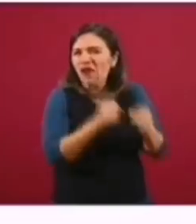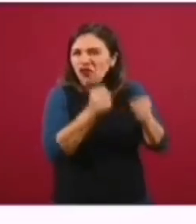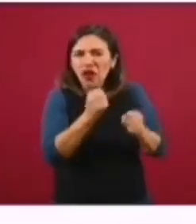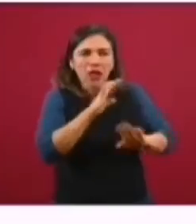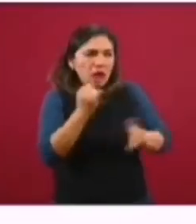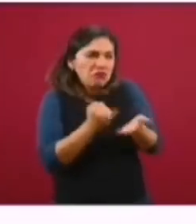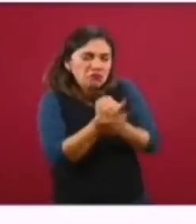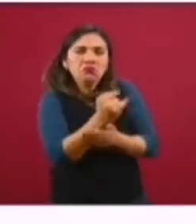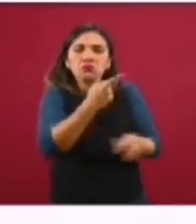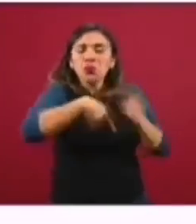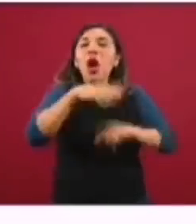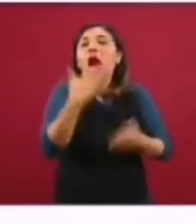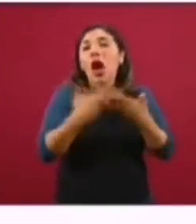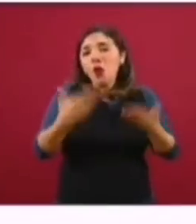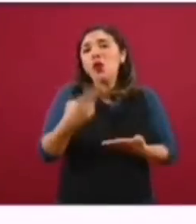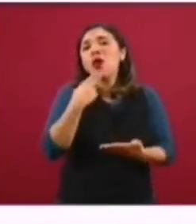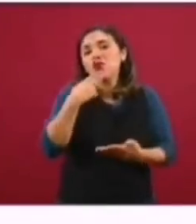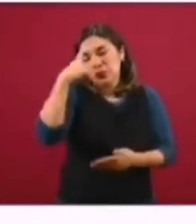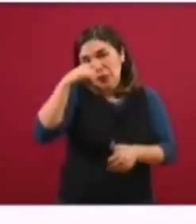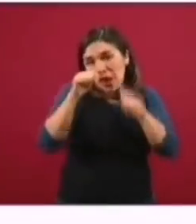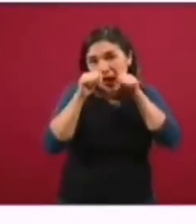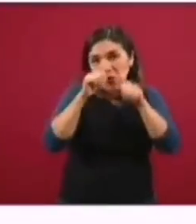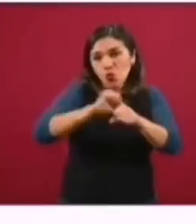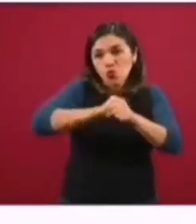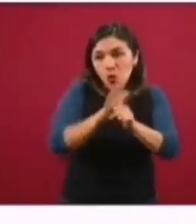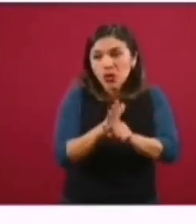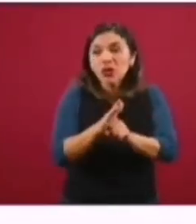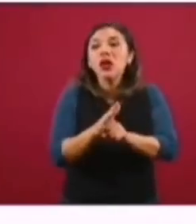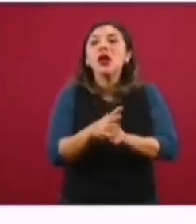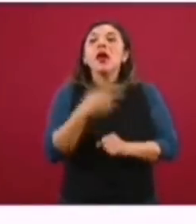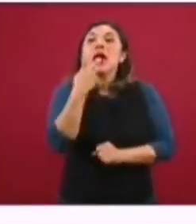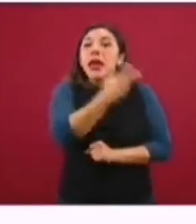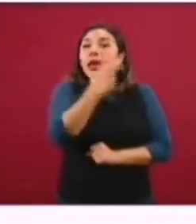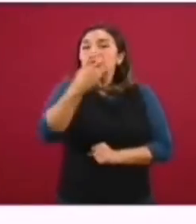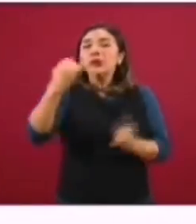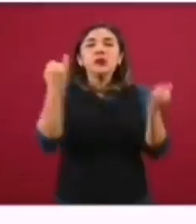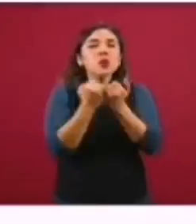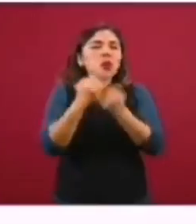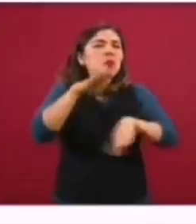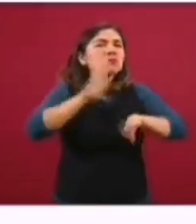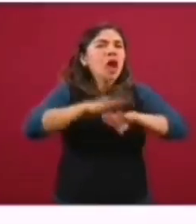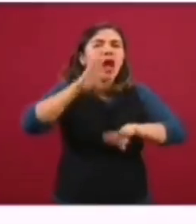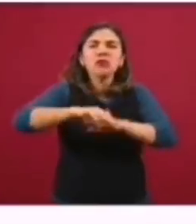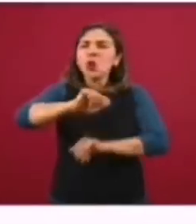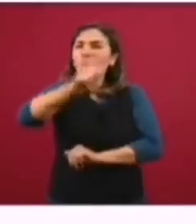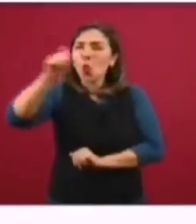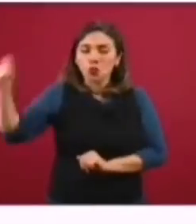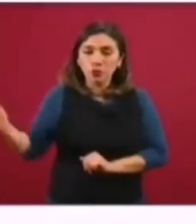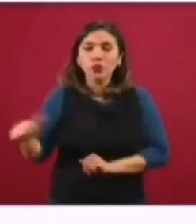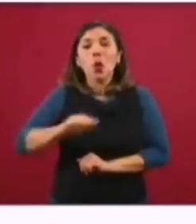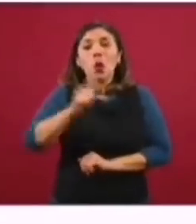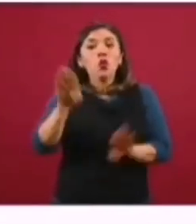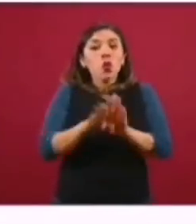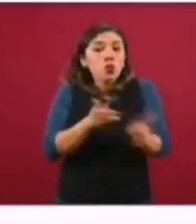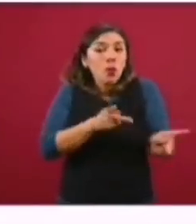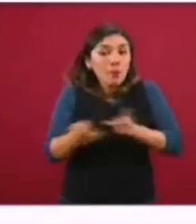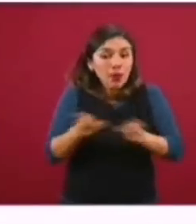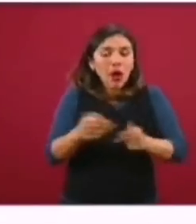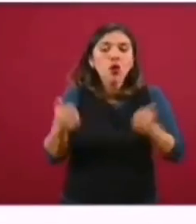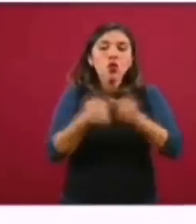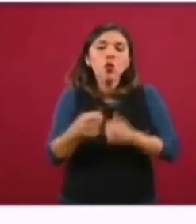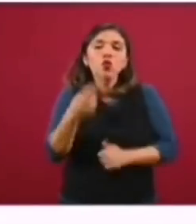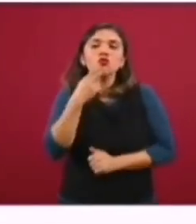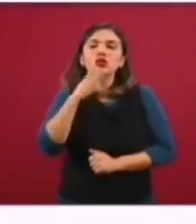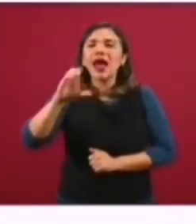y se está utilizando para COVID también, y así varios más. Otras estrategias, utilizar